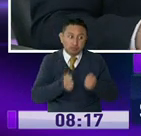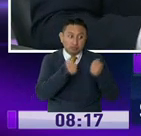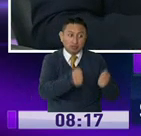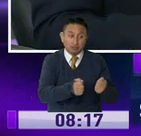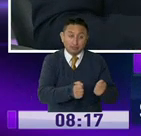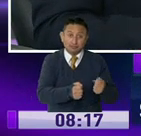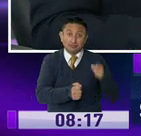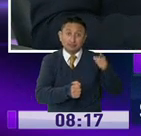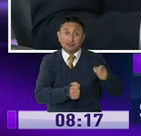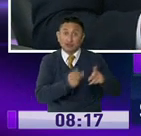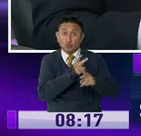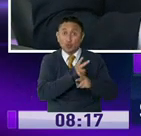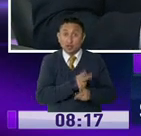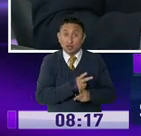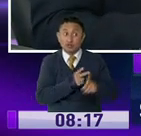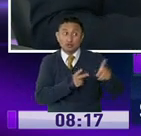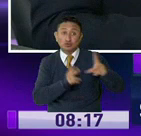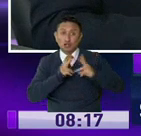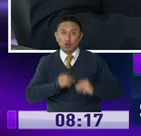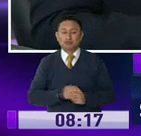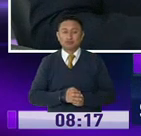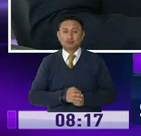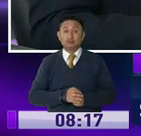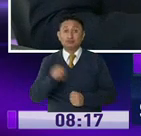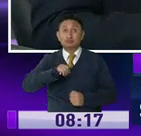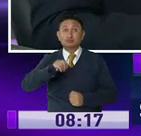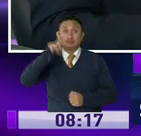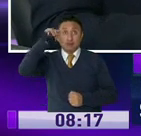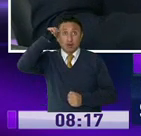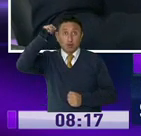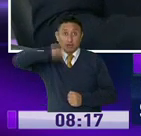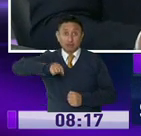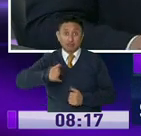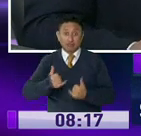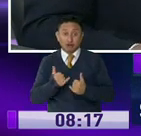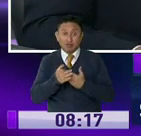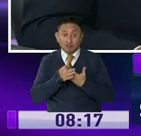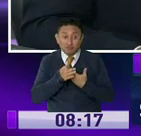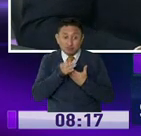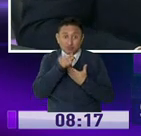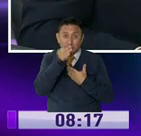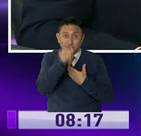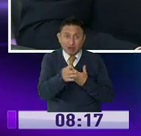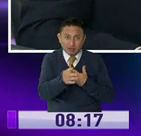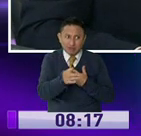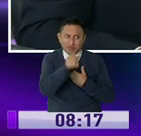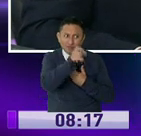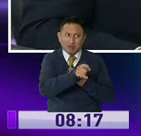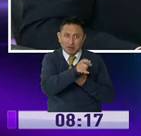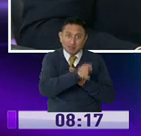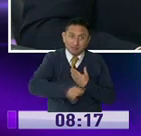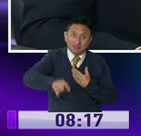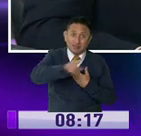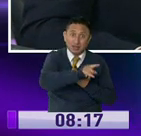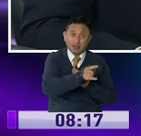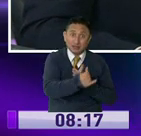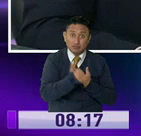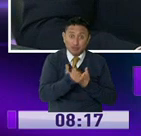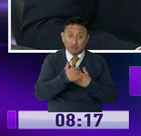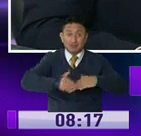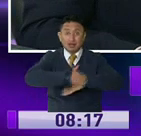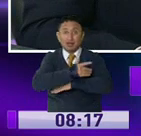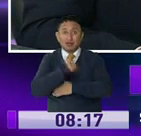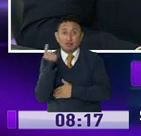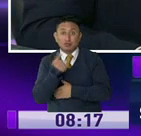sobre todo, se precautela su salud. Recordemos que en esta pandemia muchas de estas personas pasan netamente en la